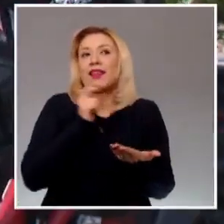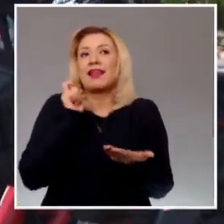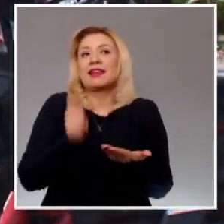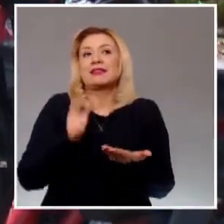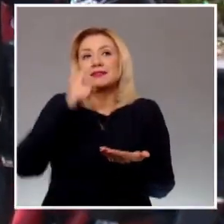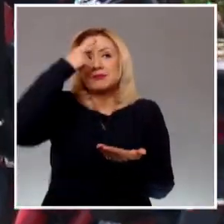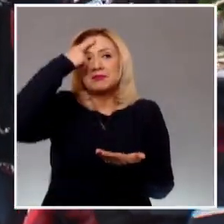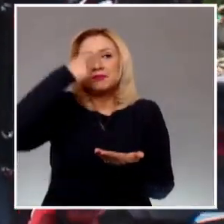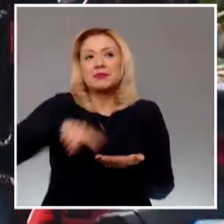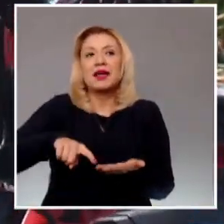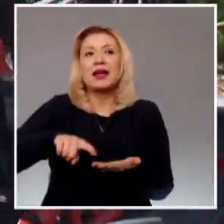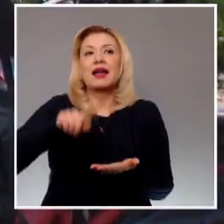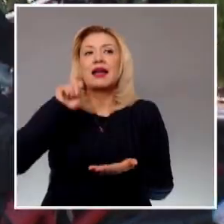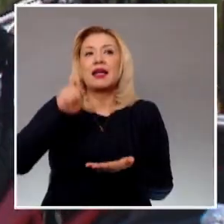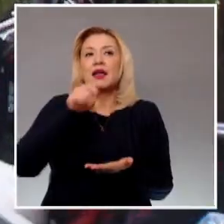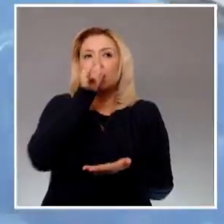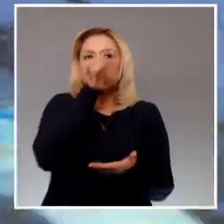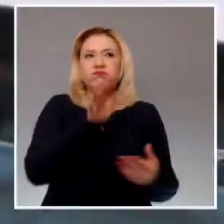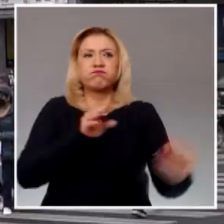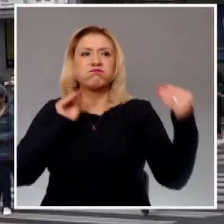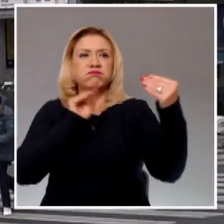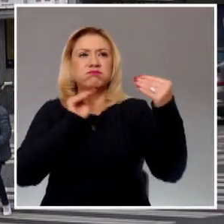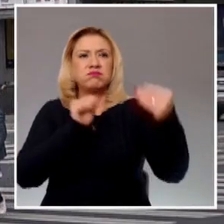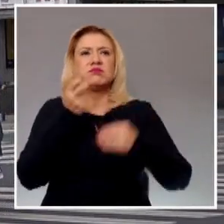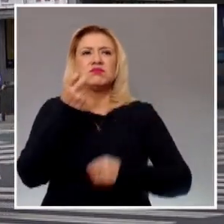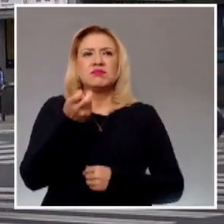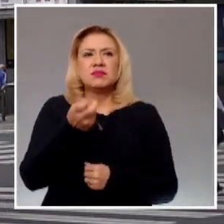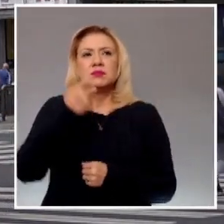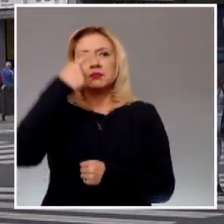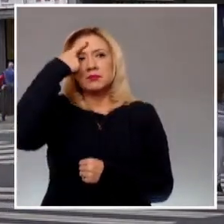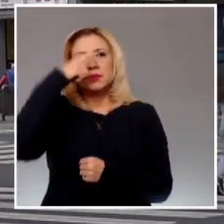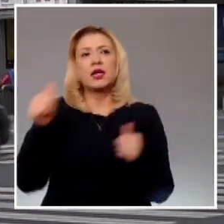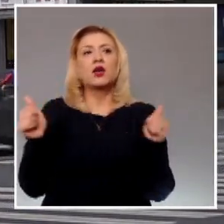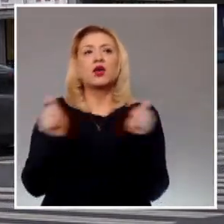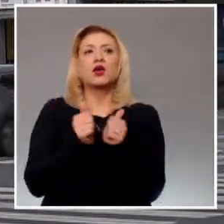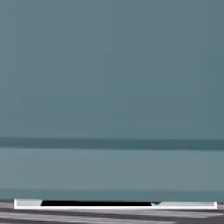impugnar dicha disposición a través del amparo.